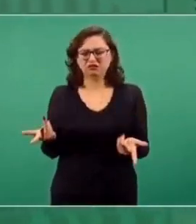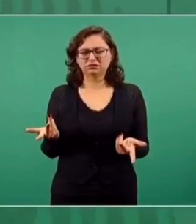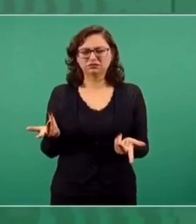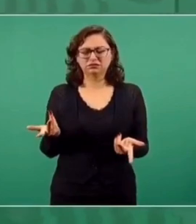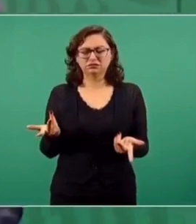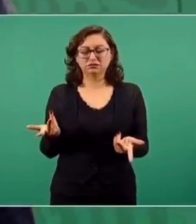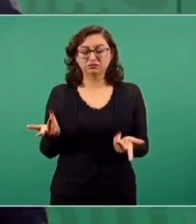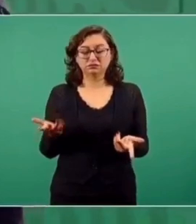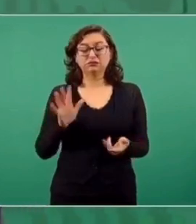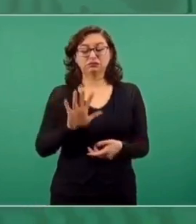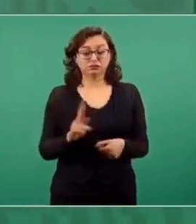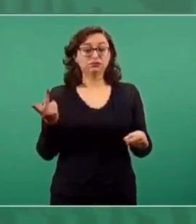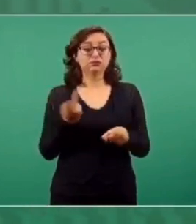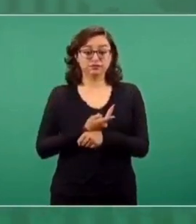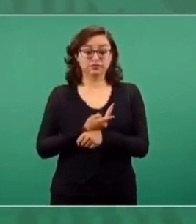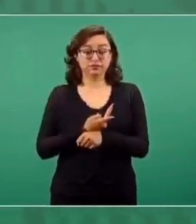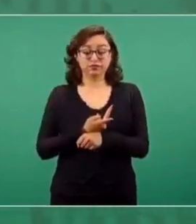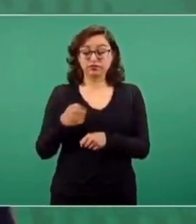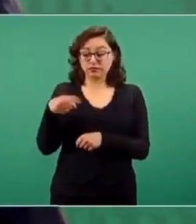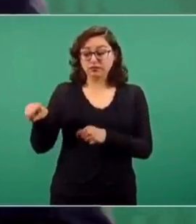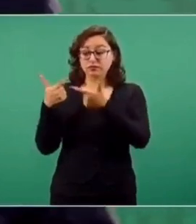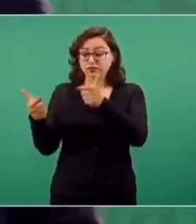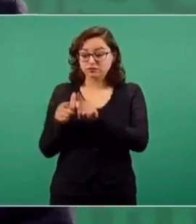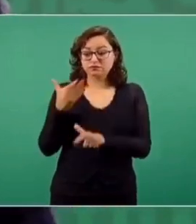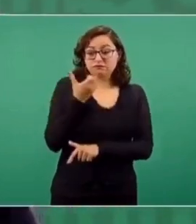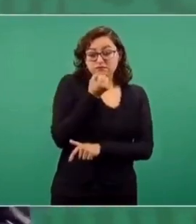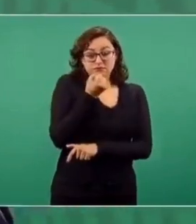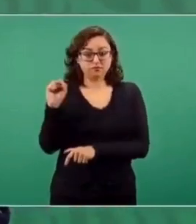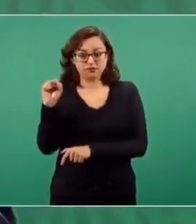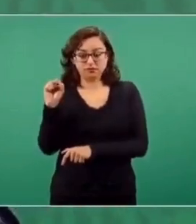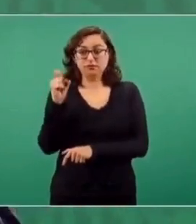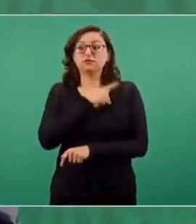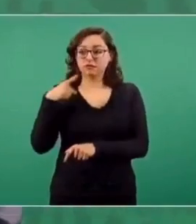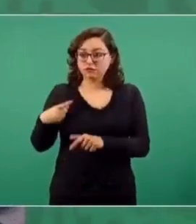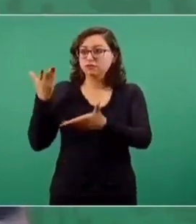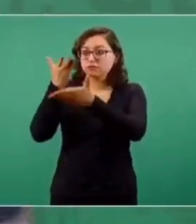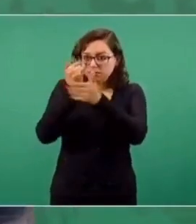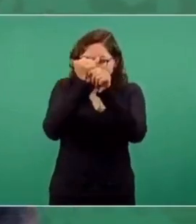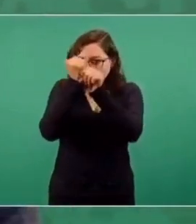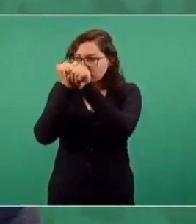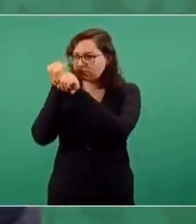Entonces, los peritos, los expertos en esto, tienen que decir qué pasó,